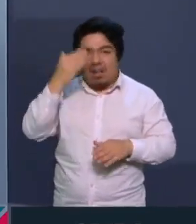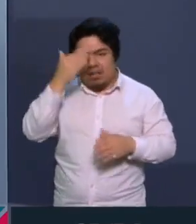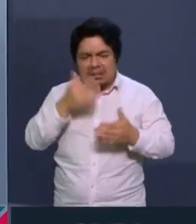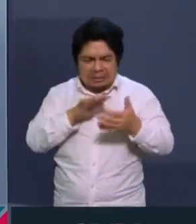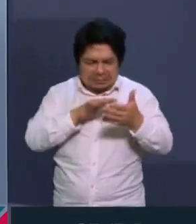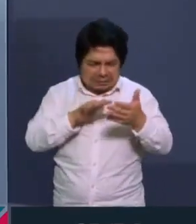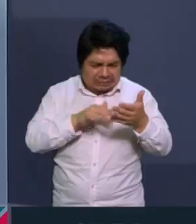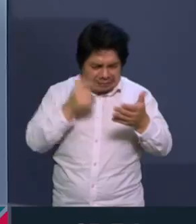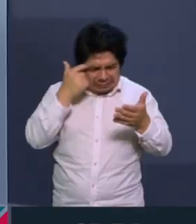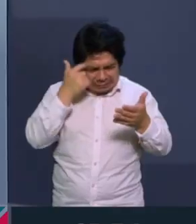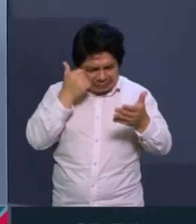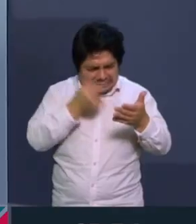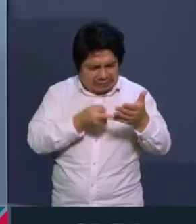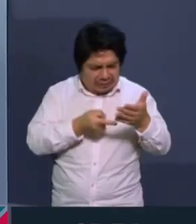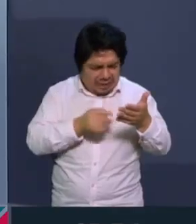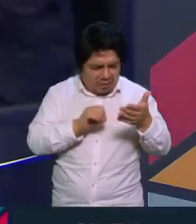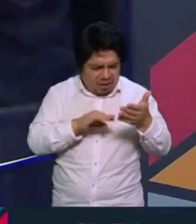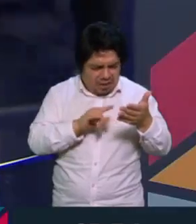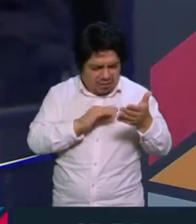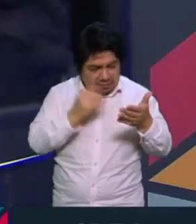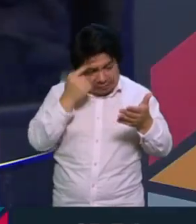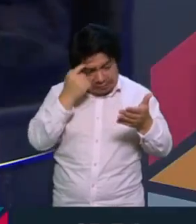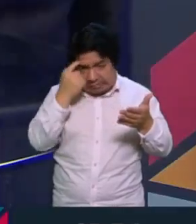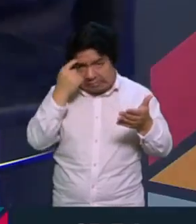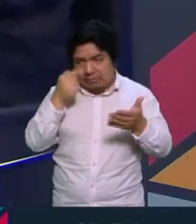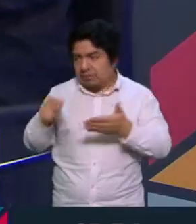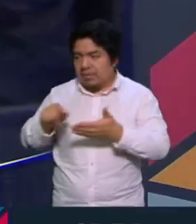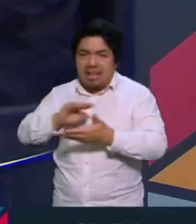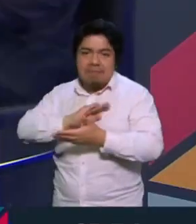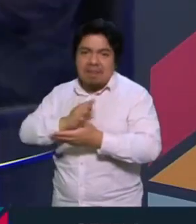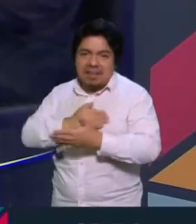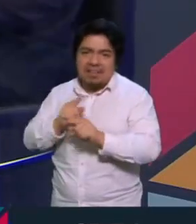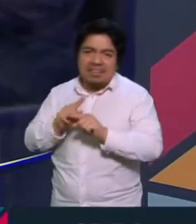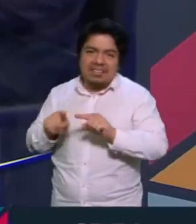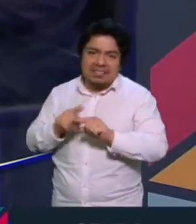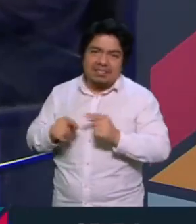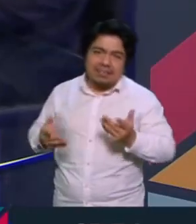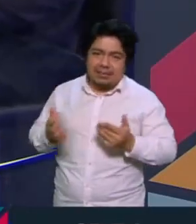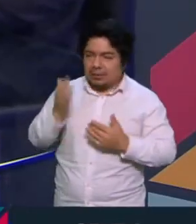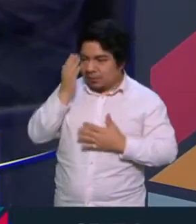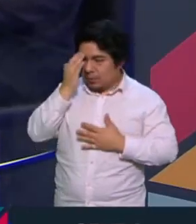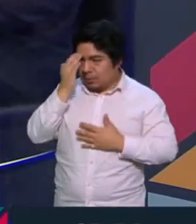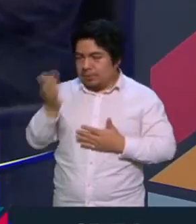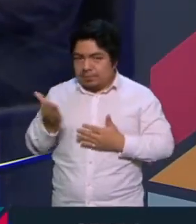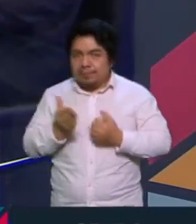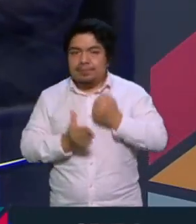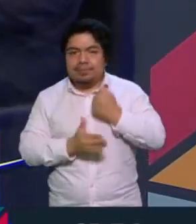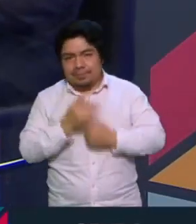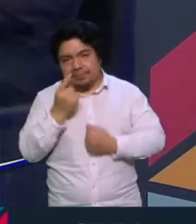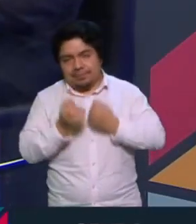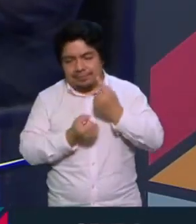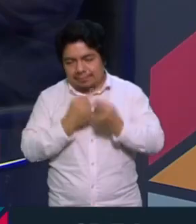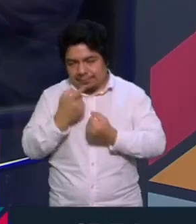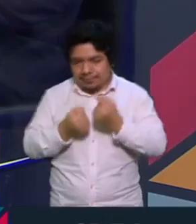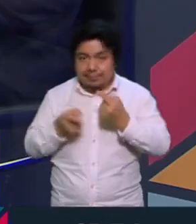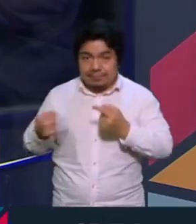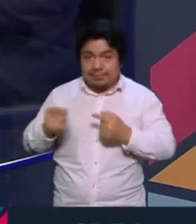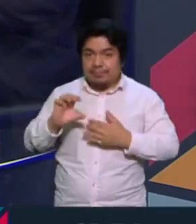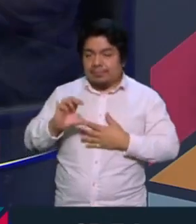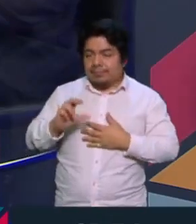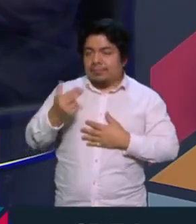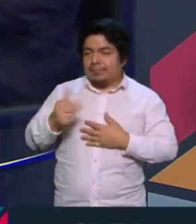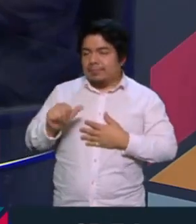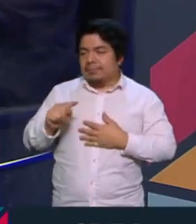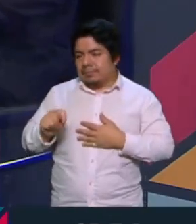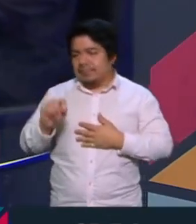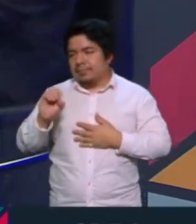hablamos en abogañol, hablamos español, hablamos cristiano, hablamos ciudadano, hablamos como cualquier persona, porque también una característica de este chatbot es que si le